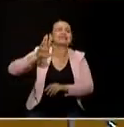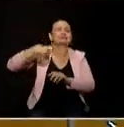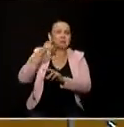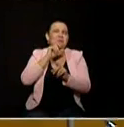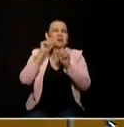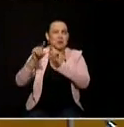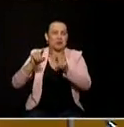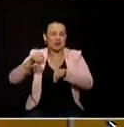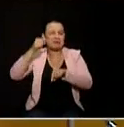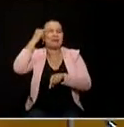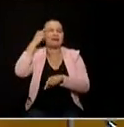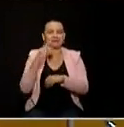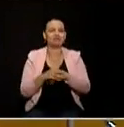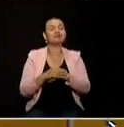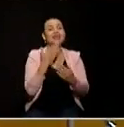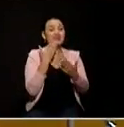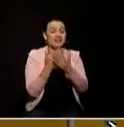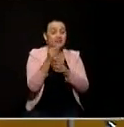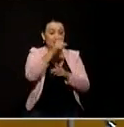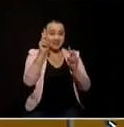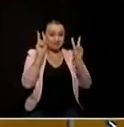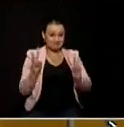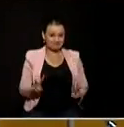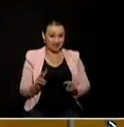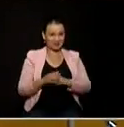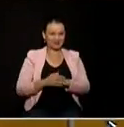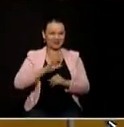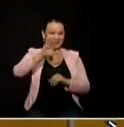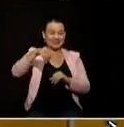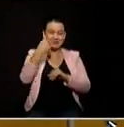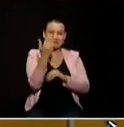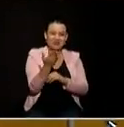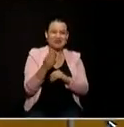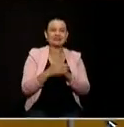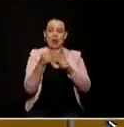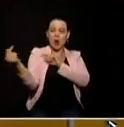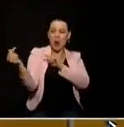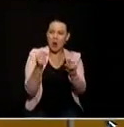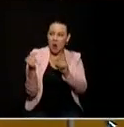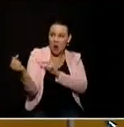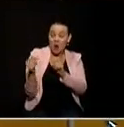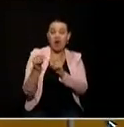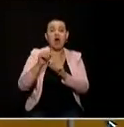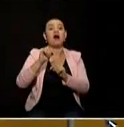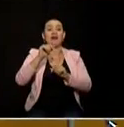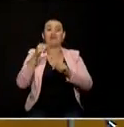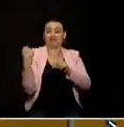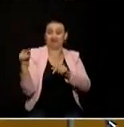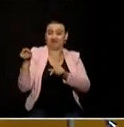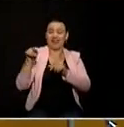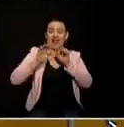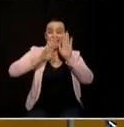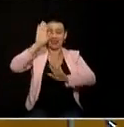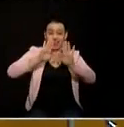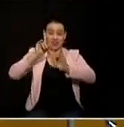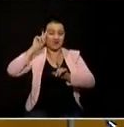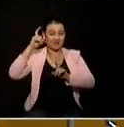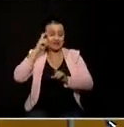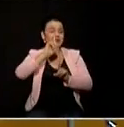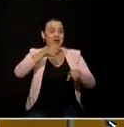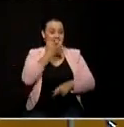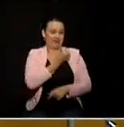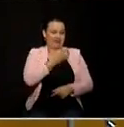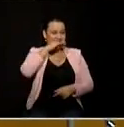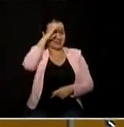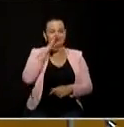muchísimas gracias por haber seguido esta transmisión nos seguimos reencontrando en otros debates con candidatos a nuestra gobernación y a la alcaldía de